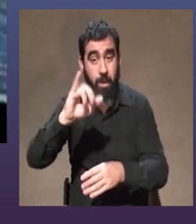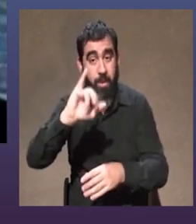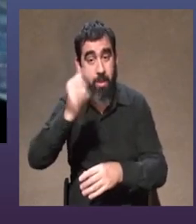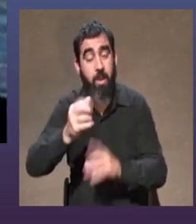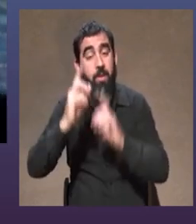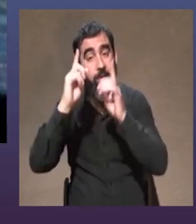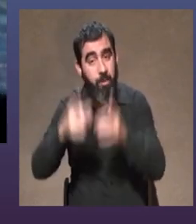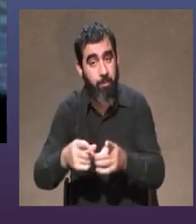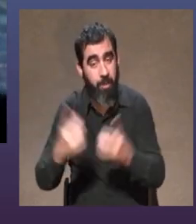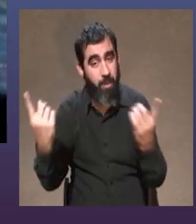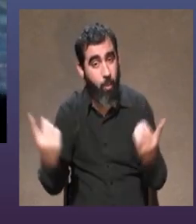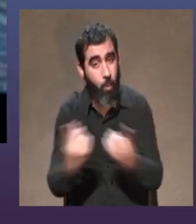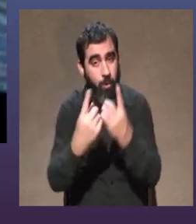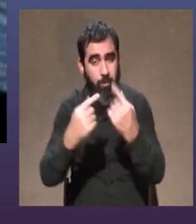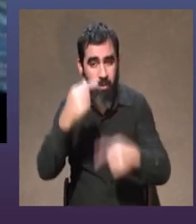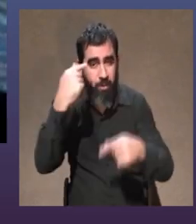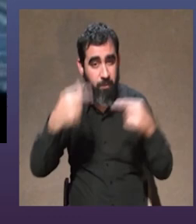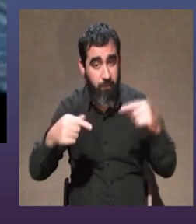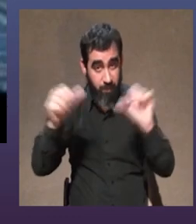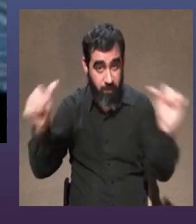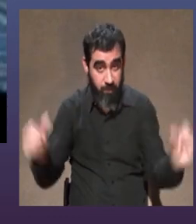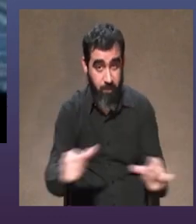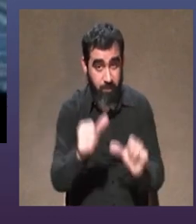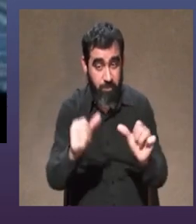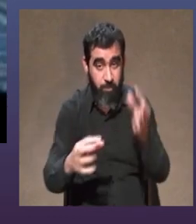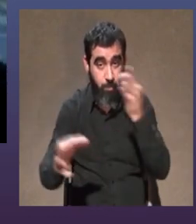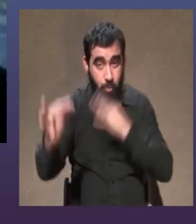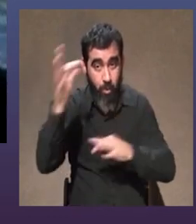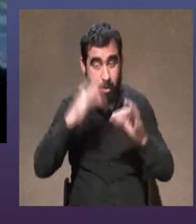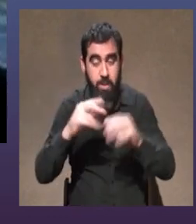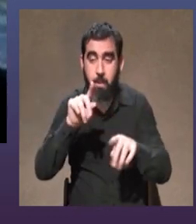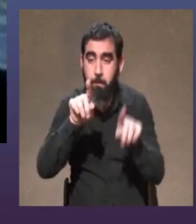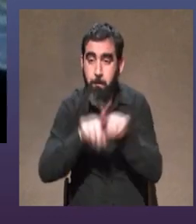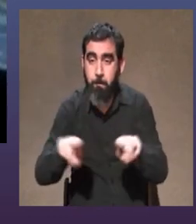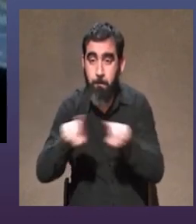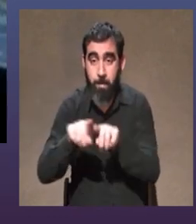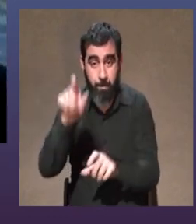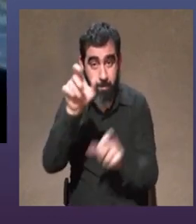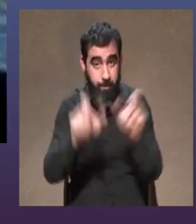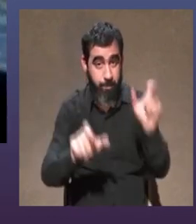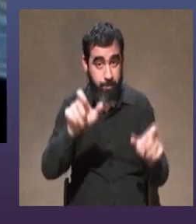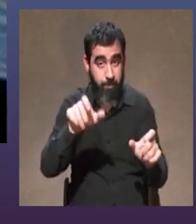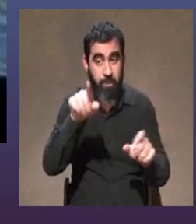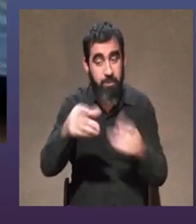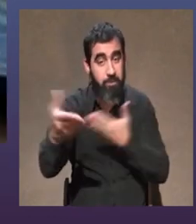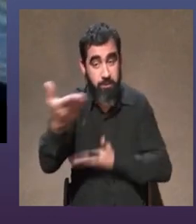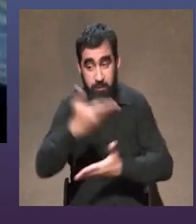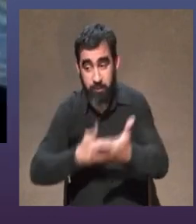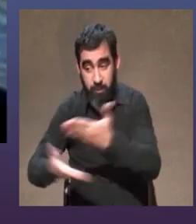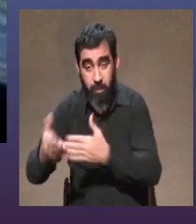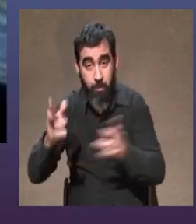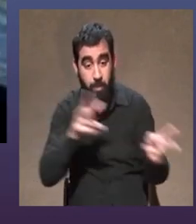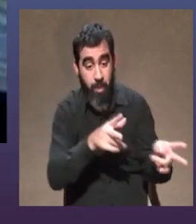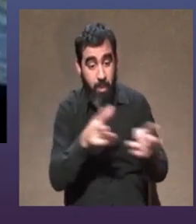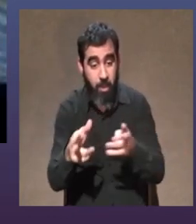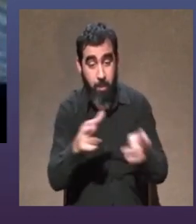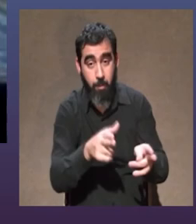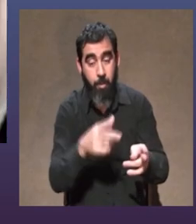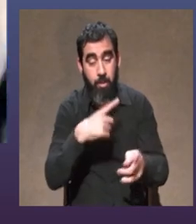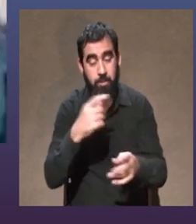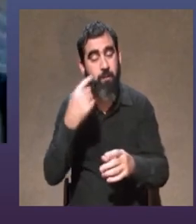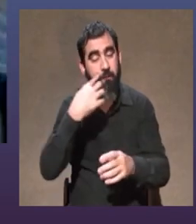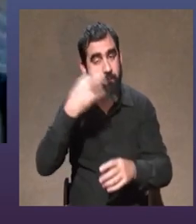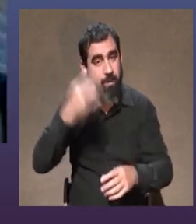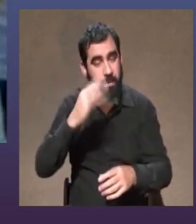también en un encuentro de espectáculos que veníamos manteniendo las mismas personas y ese intercambio en esa época